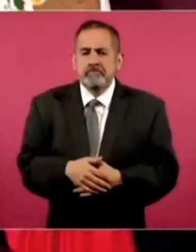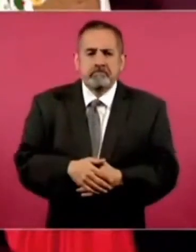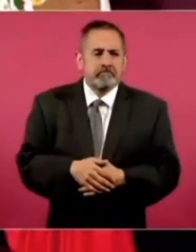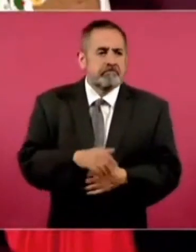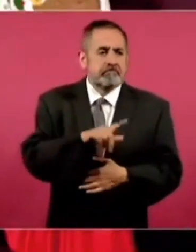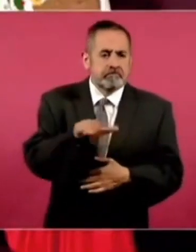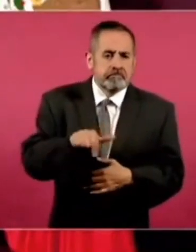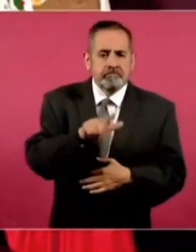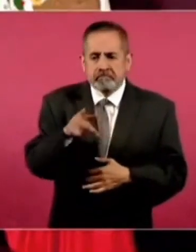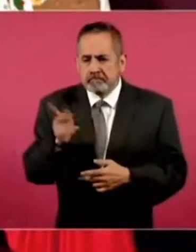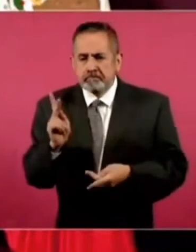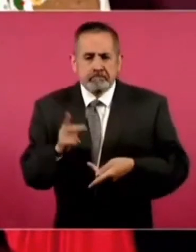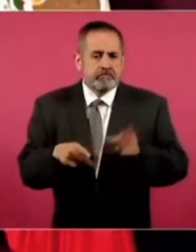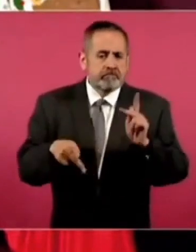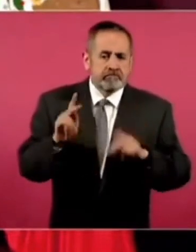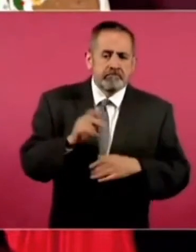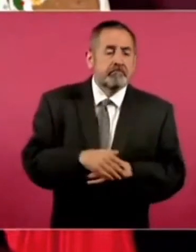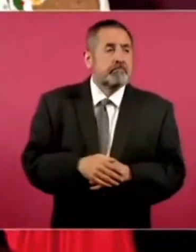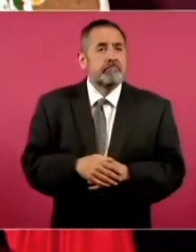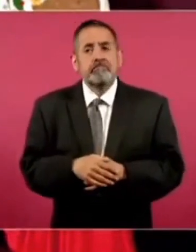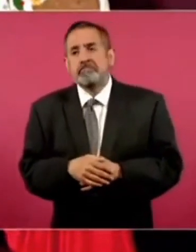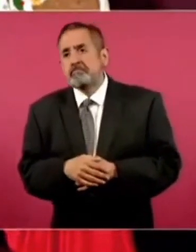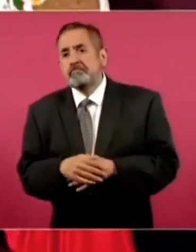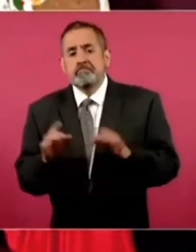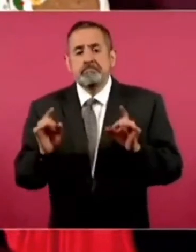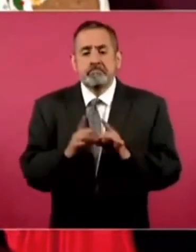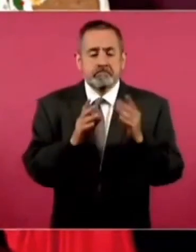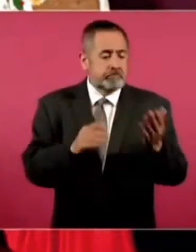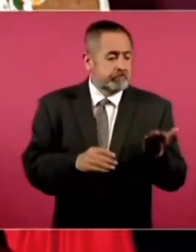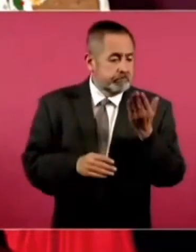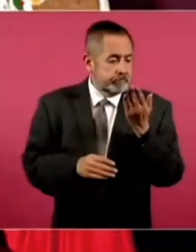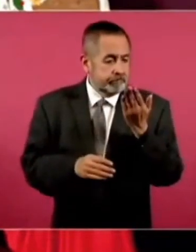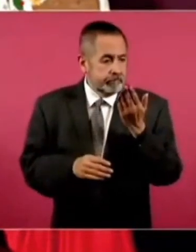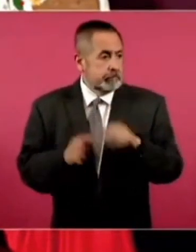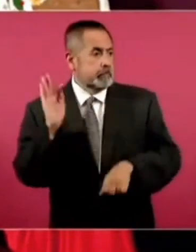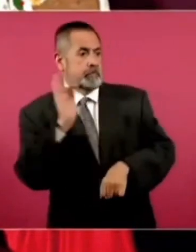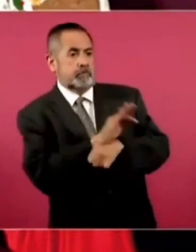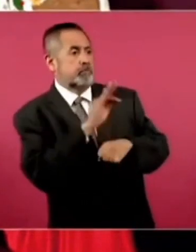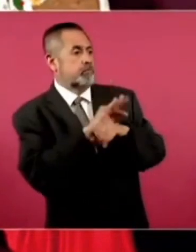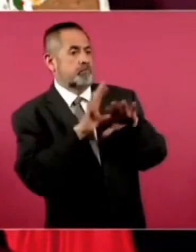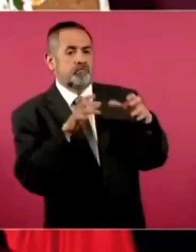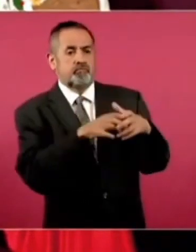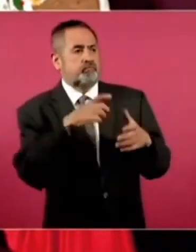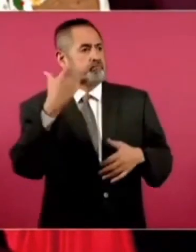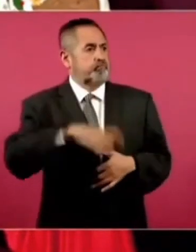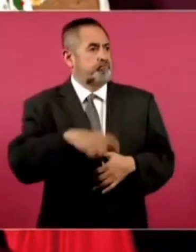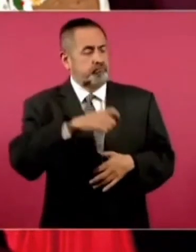esperando. A que llegue un caso. Para proteger. A un potentado.